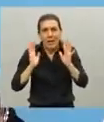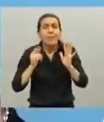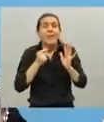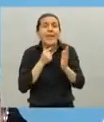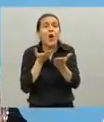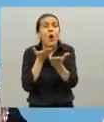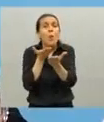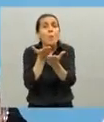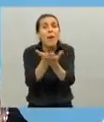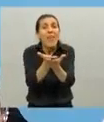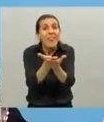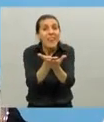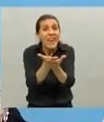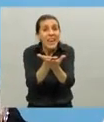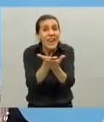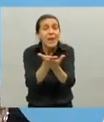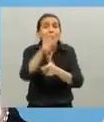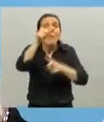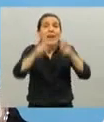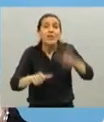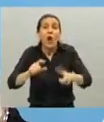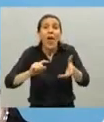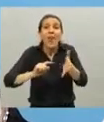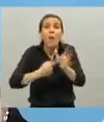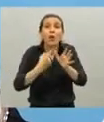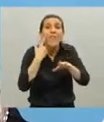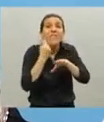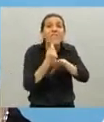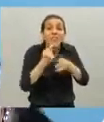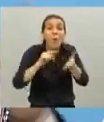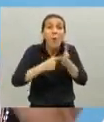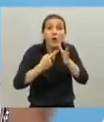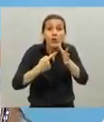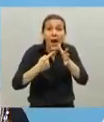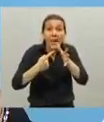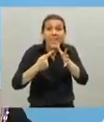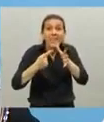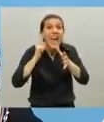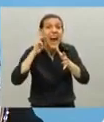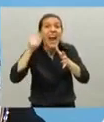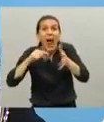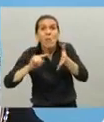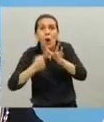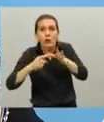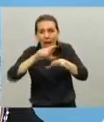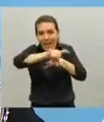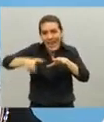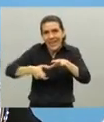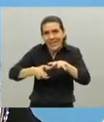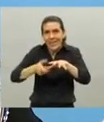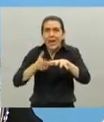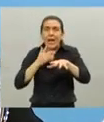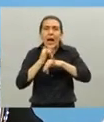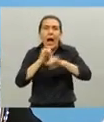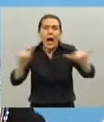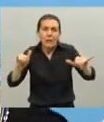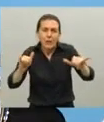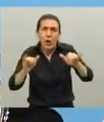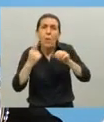pedirles a los habitantes de Buenos Aires y del Gran Buenos Aires algo antes que ellos salgan. Primero, miren,